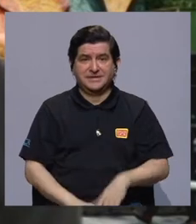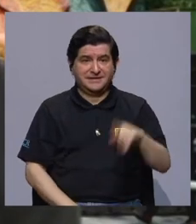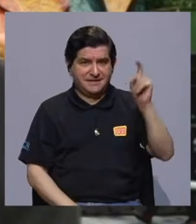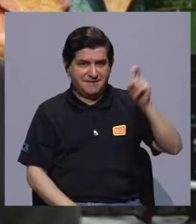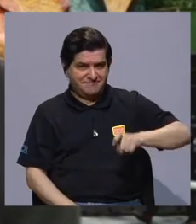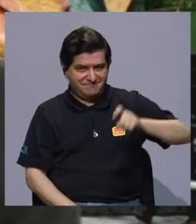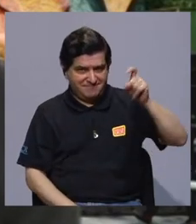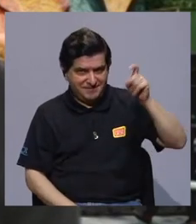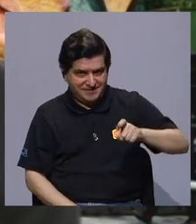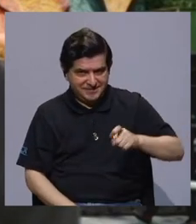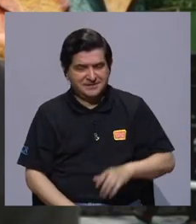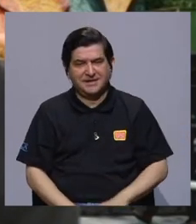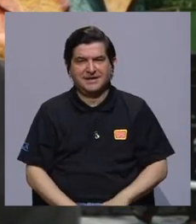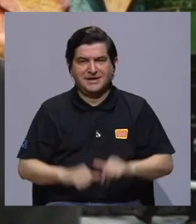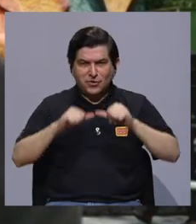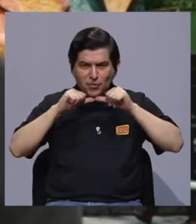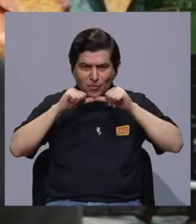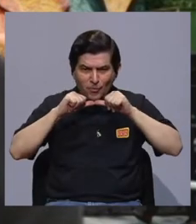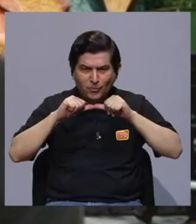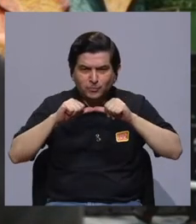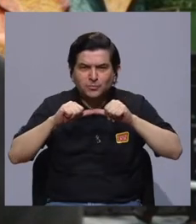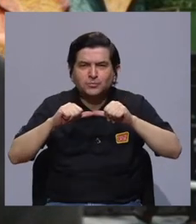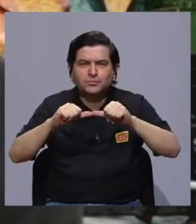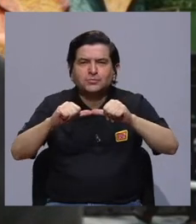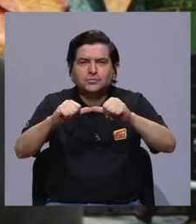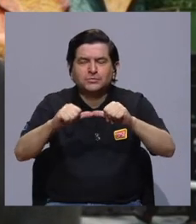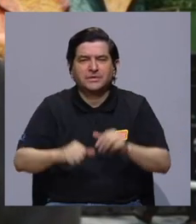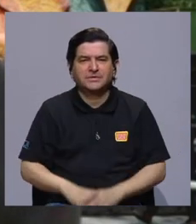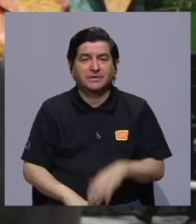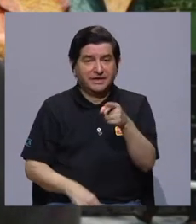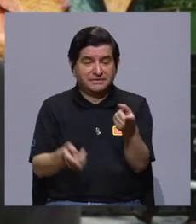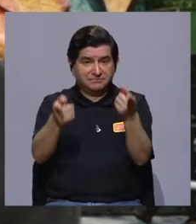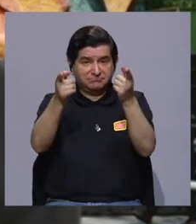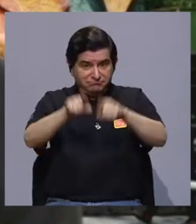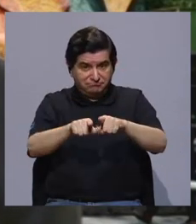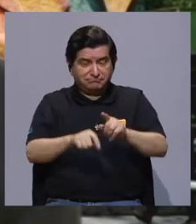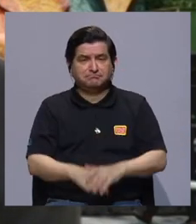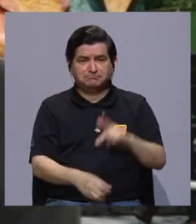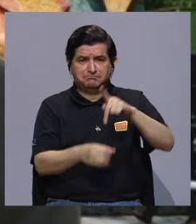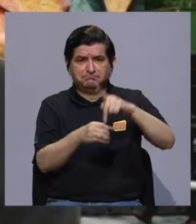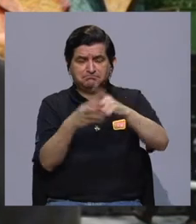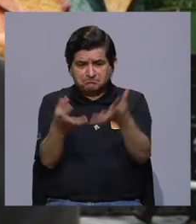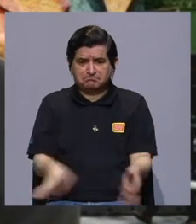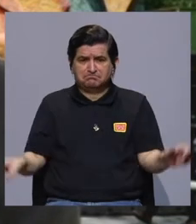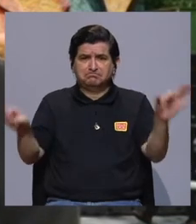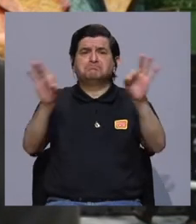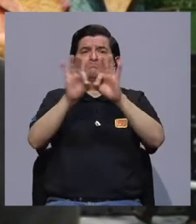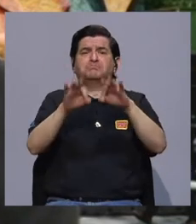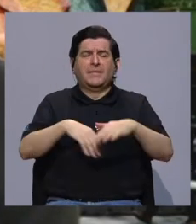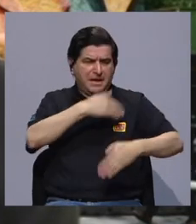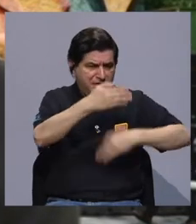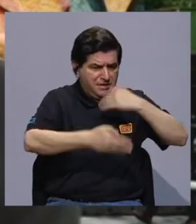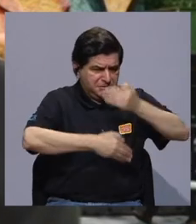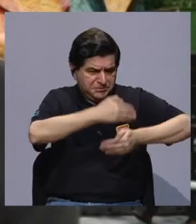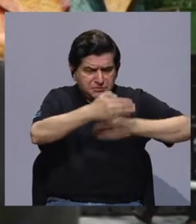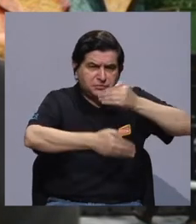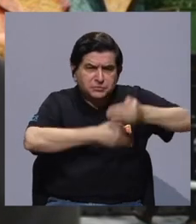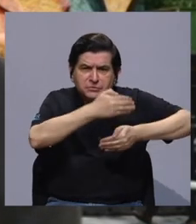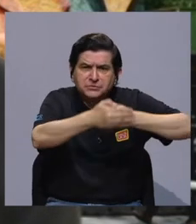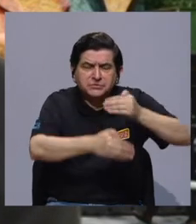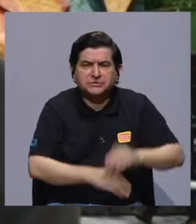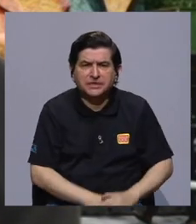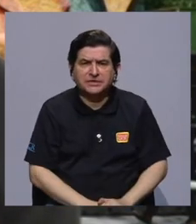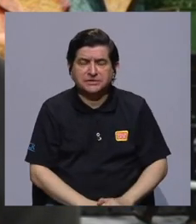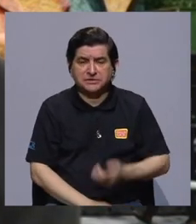deben ser y deben seguir siendo actores muy importantes en la dinámica